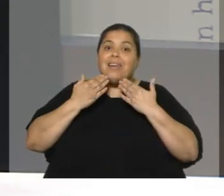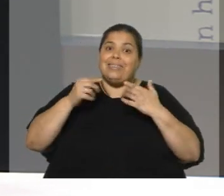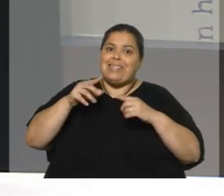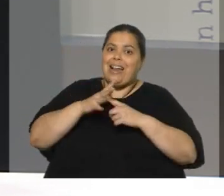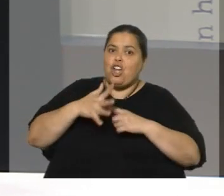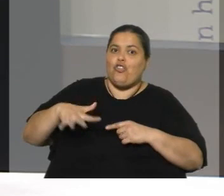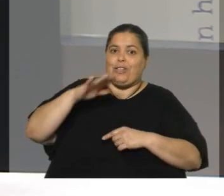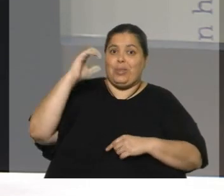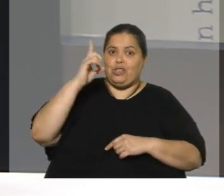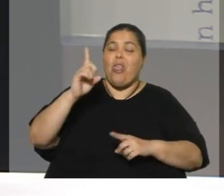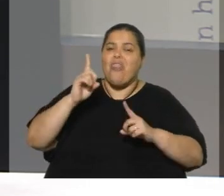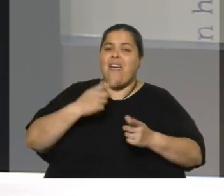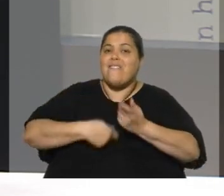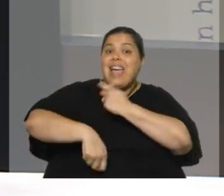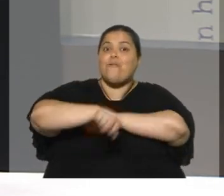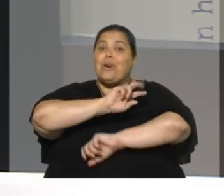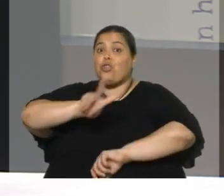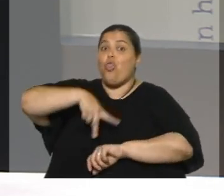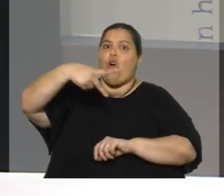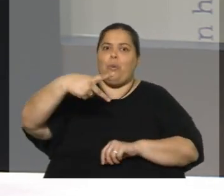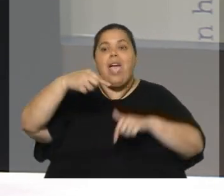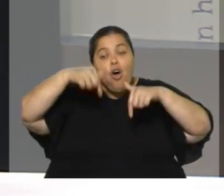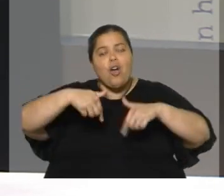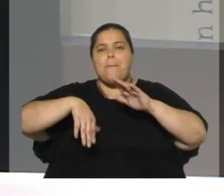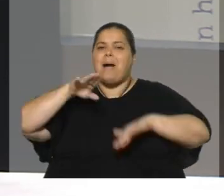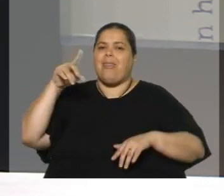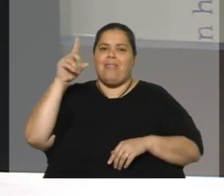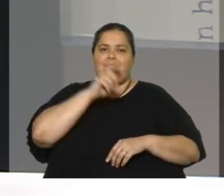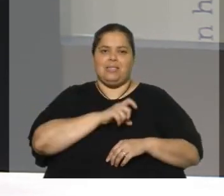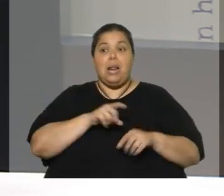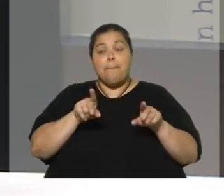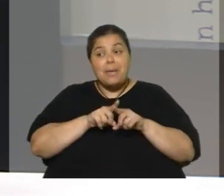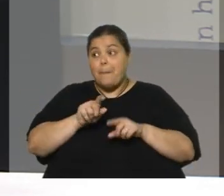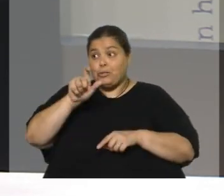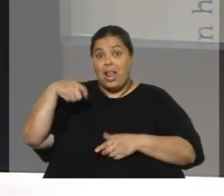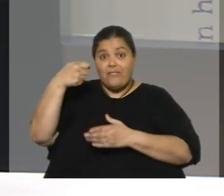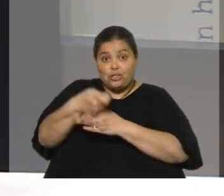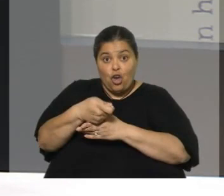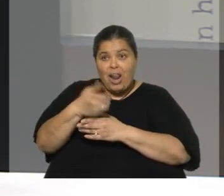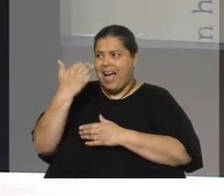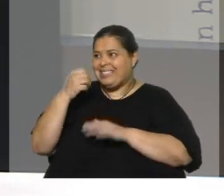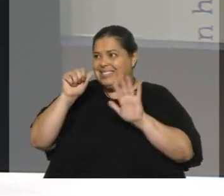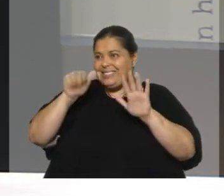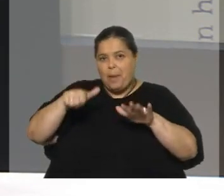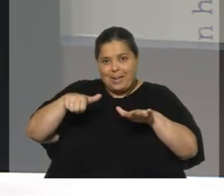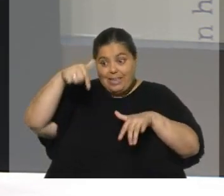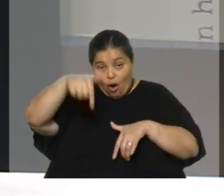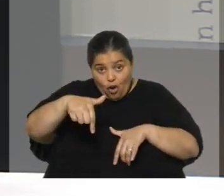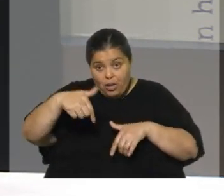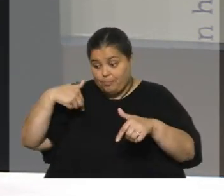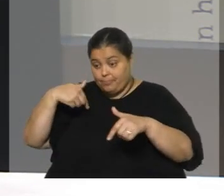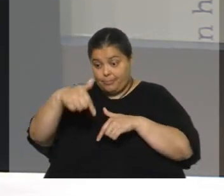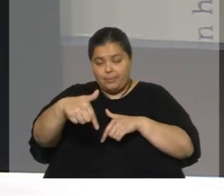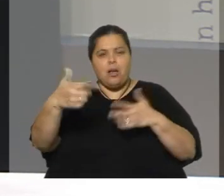implica que hay que redoblar esfuerzos porque hoy es más difícil. El mismo inversor que estaba analizando la situación hace 6 meses atrás y hoy, tiene